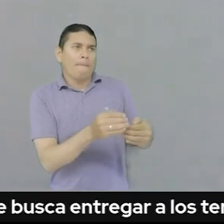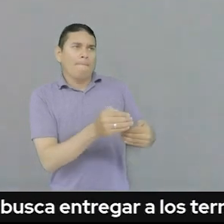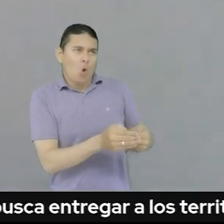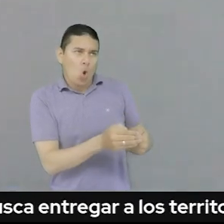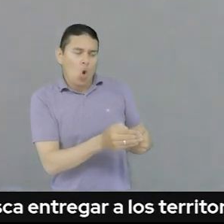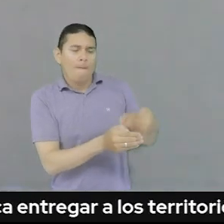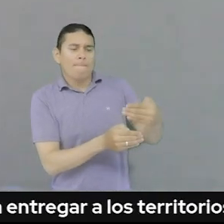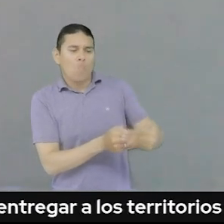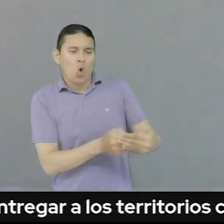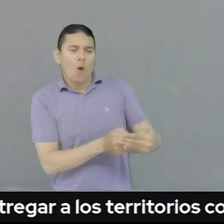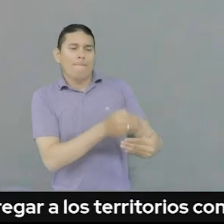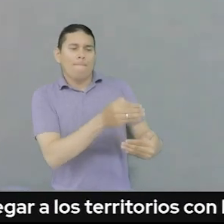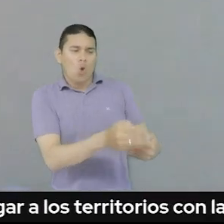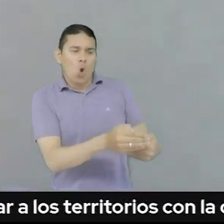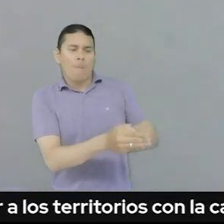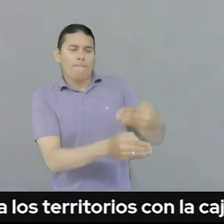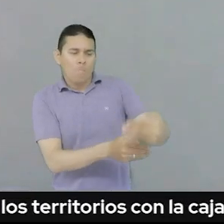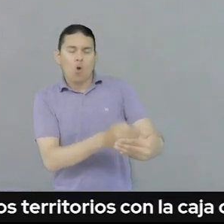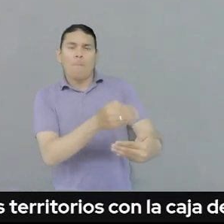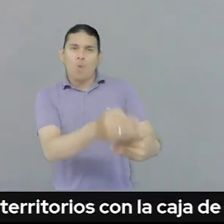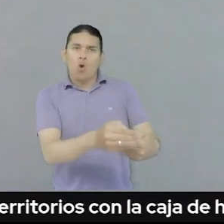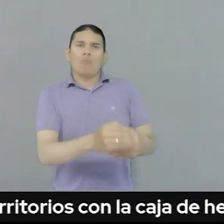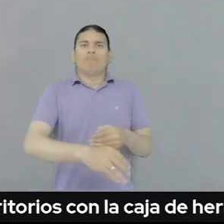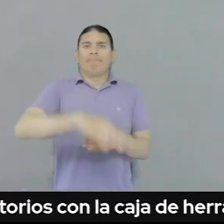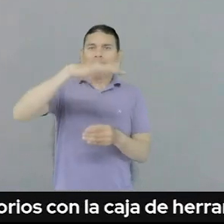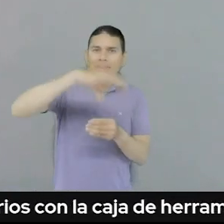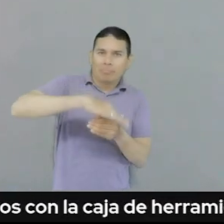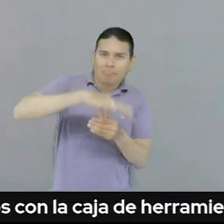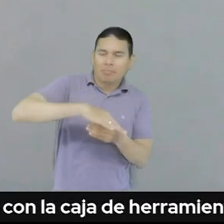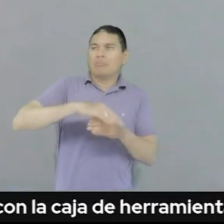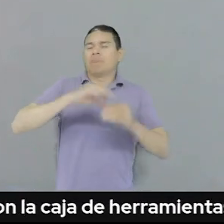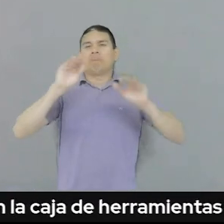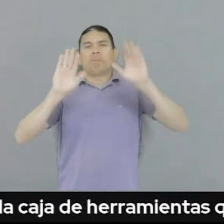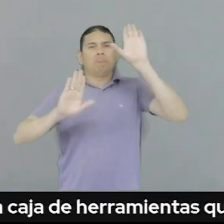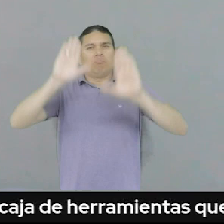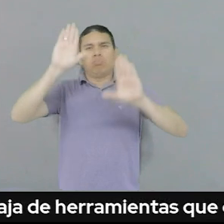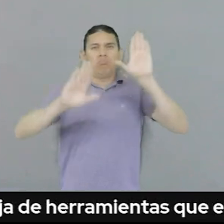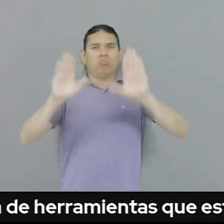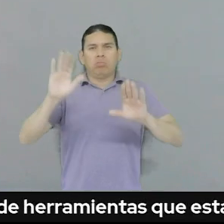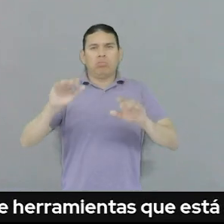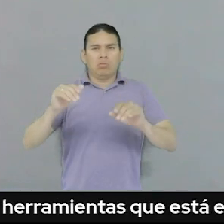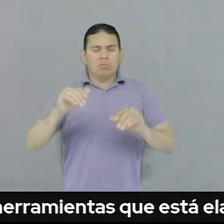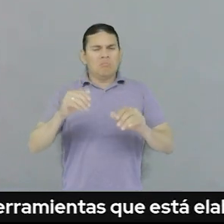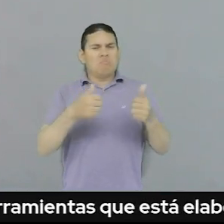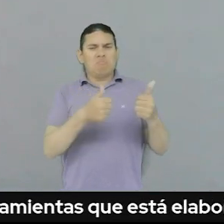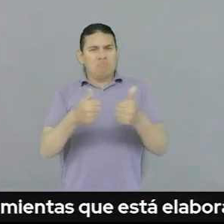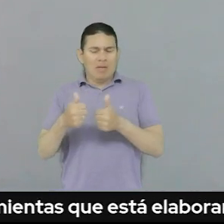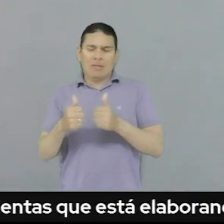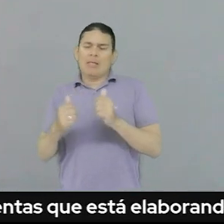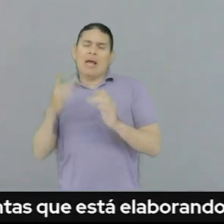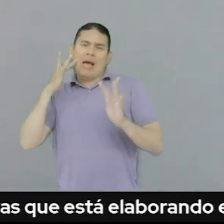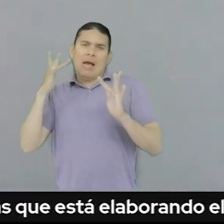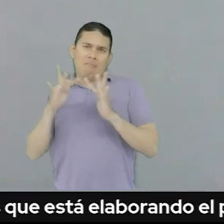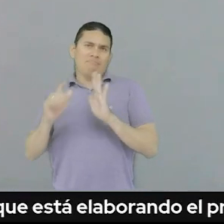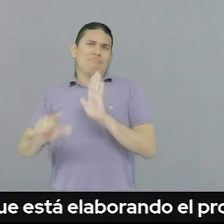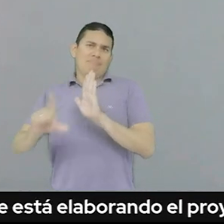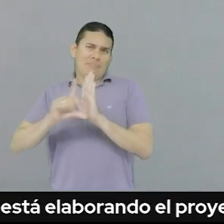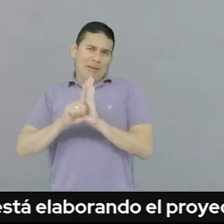conformar sus comités de discapacidad de manera democrática y participativa y respondiendo a los requerimientos de las normas vigentes.